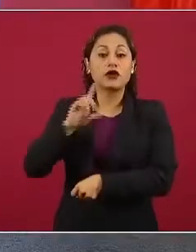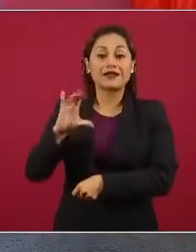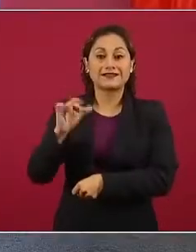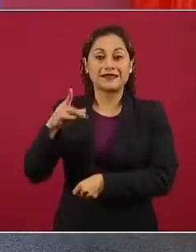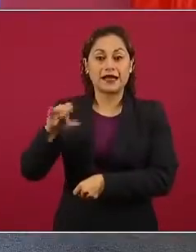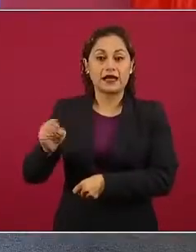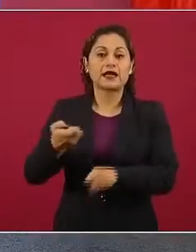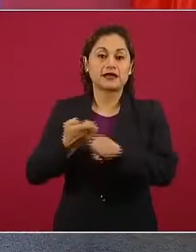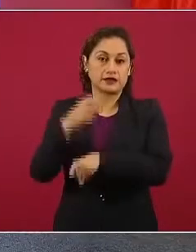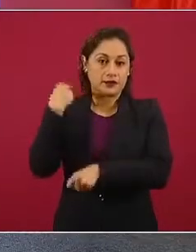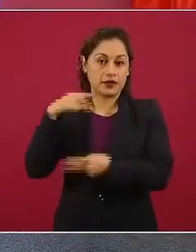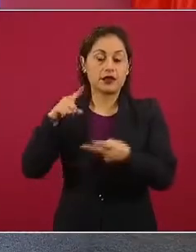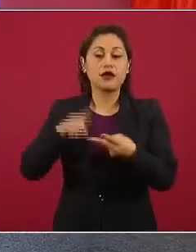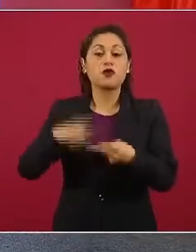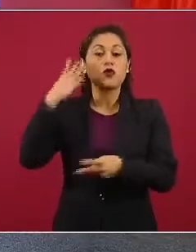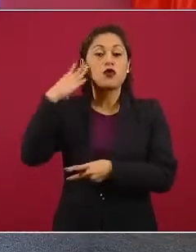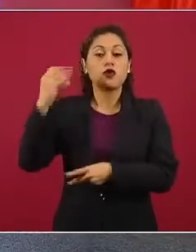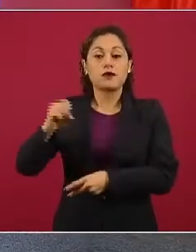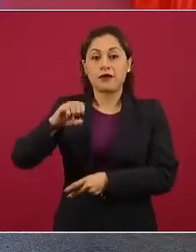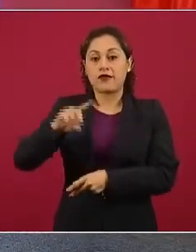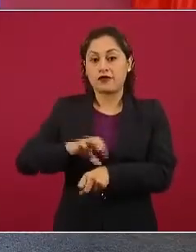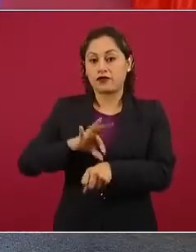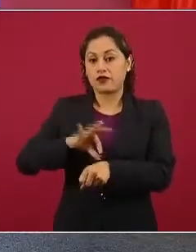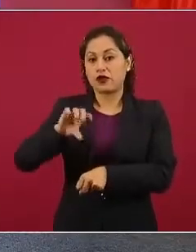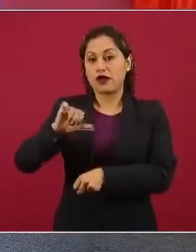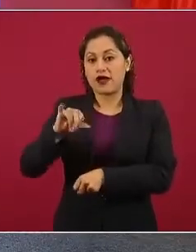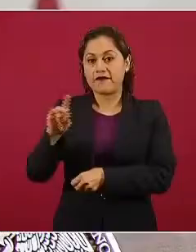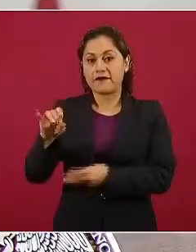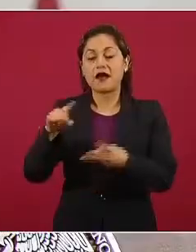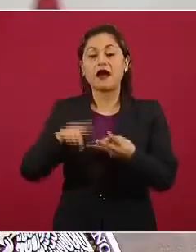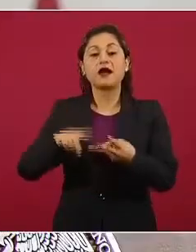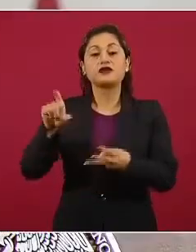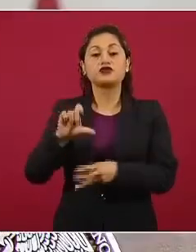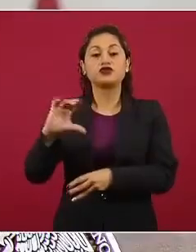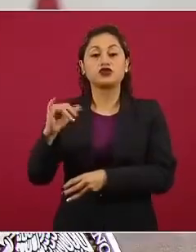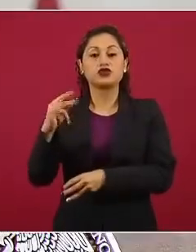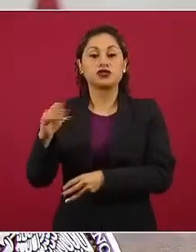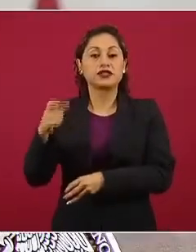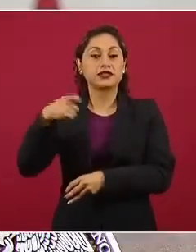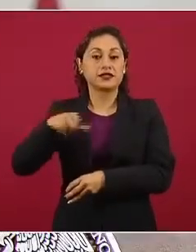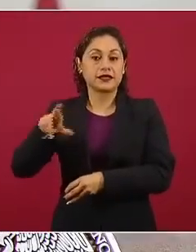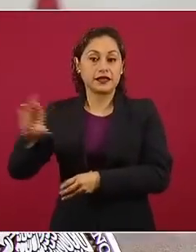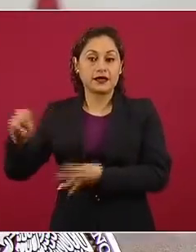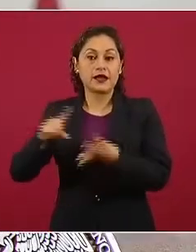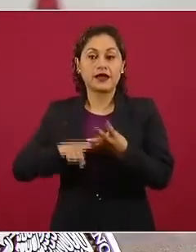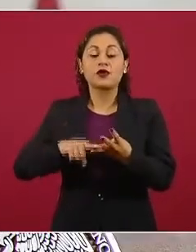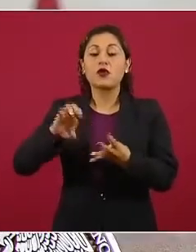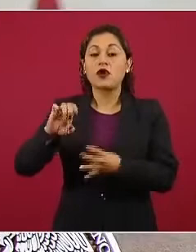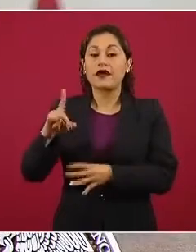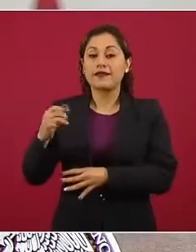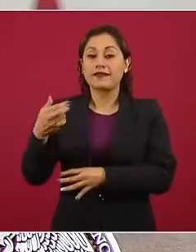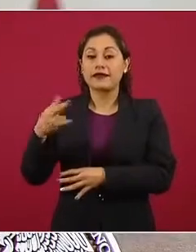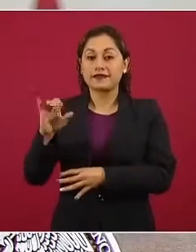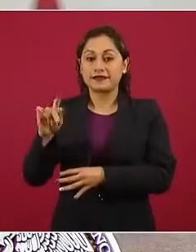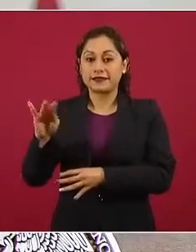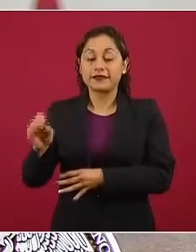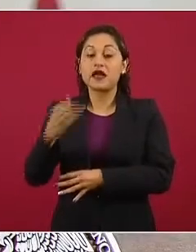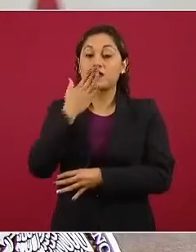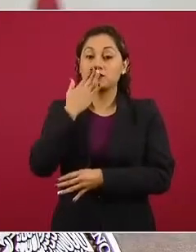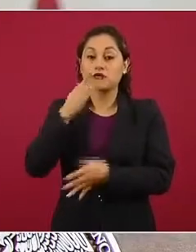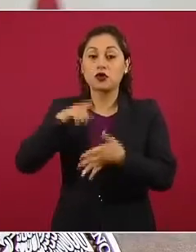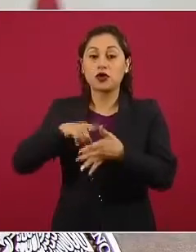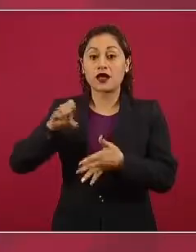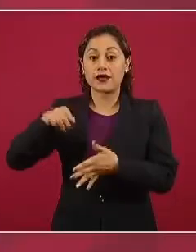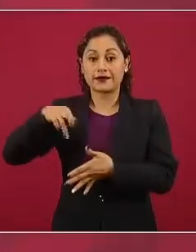doctor Javán de Colima, la doctora Xochitl Romero de Quintana Roo, el doctor Edgar Citle de Sonora, el doctor Enrique